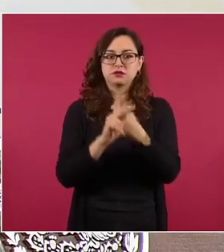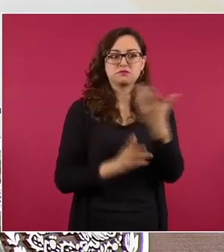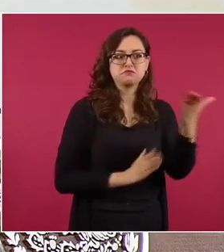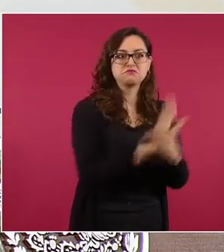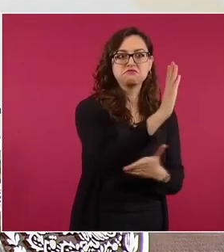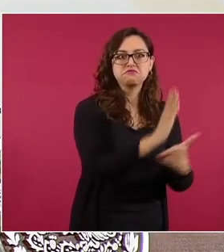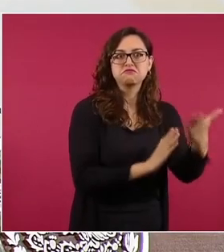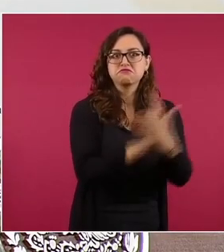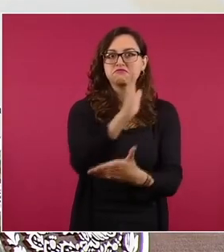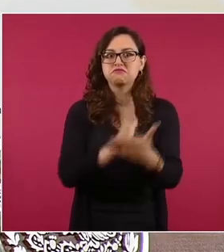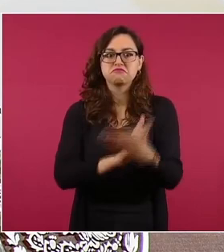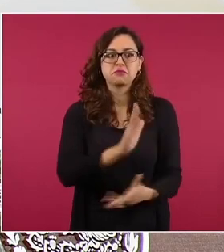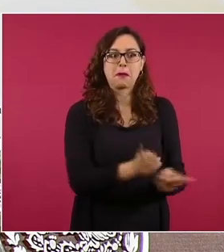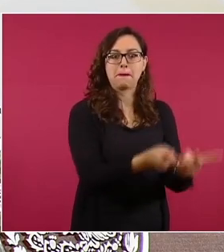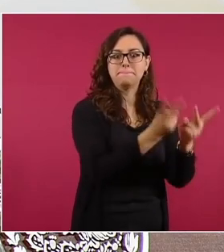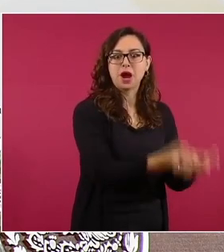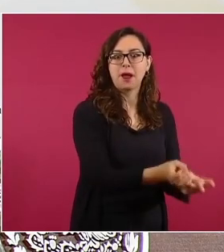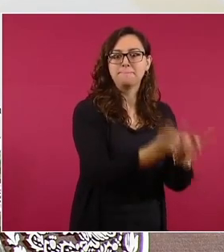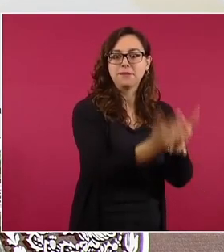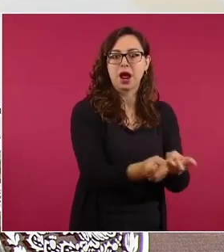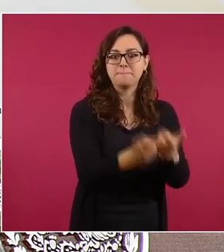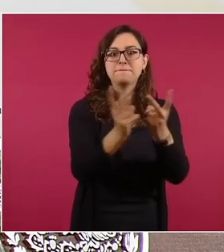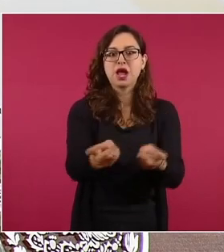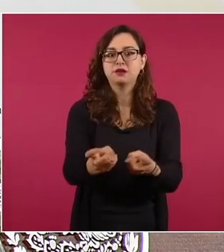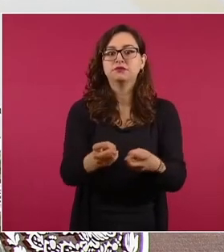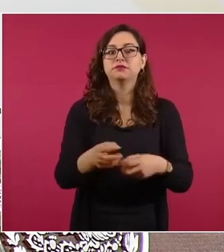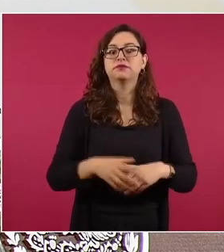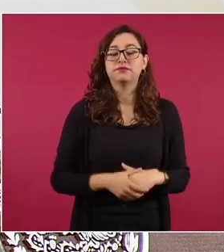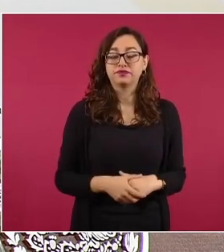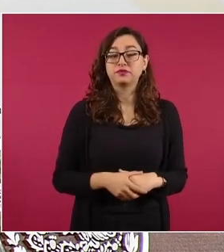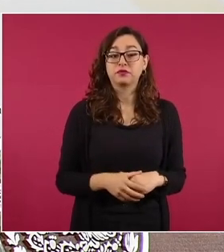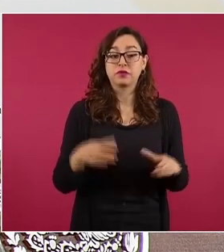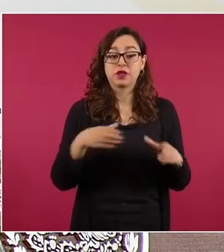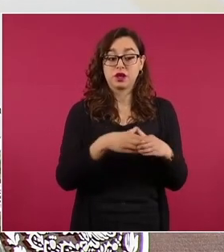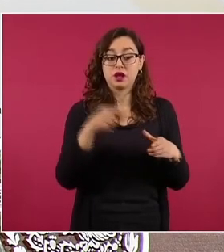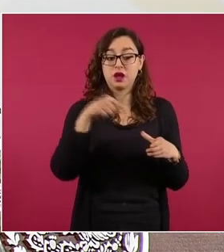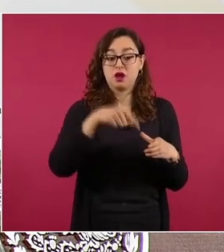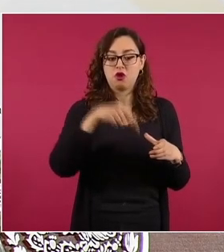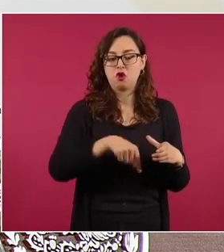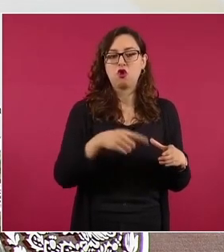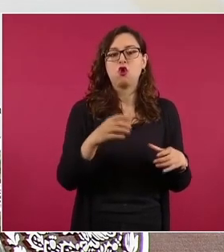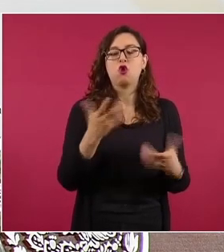creo que en Colombia, en Chile.